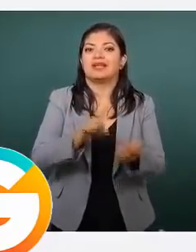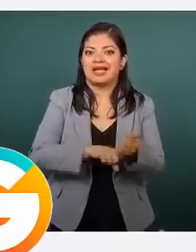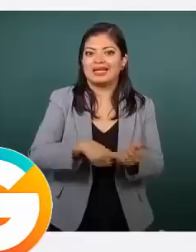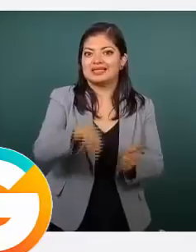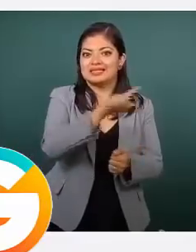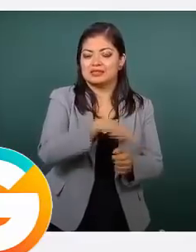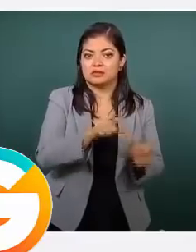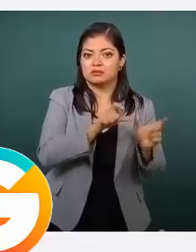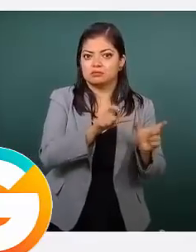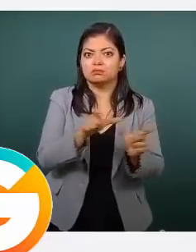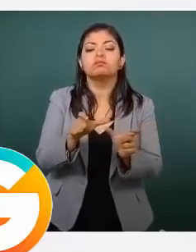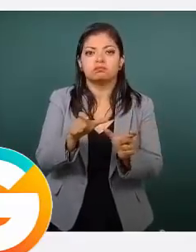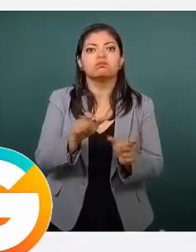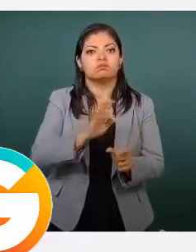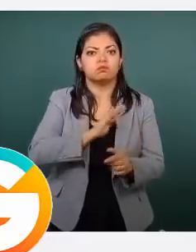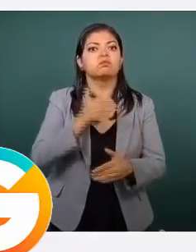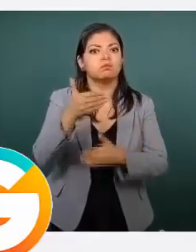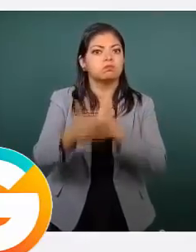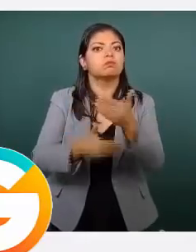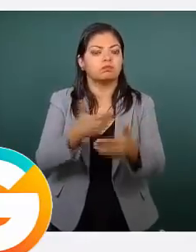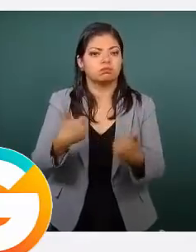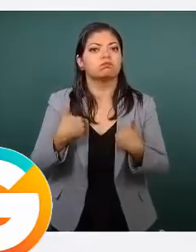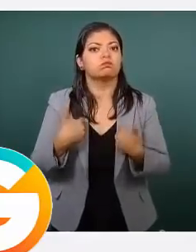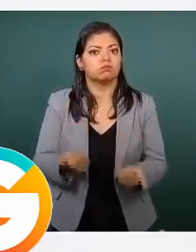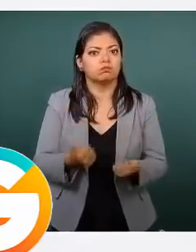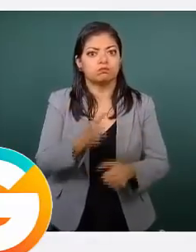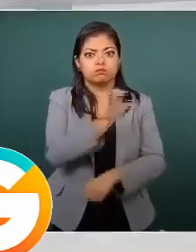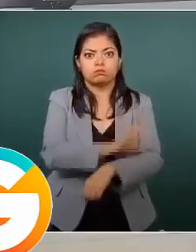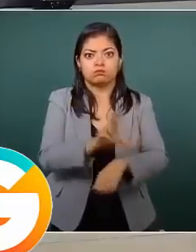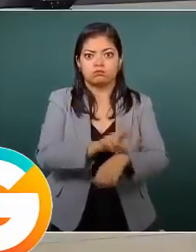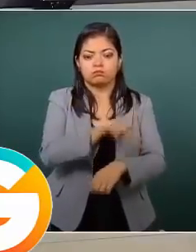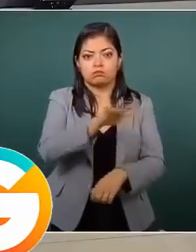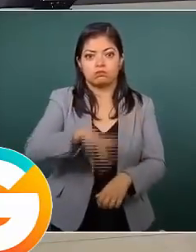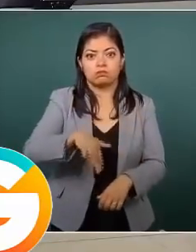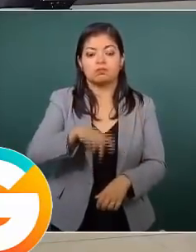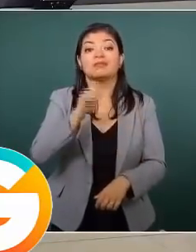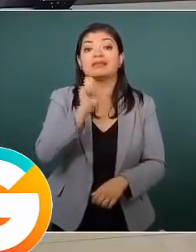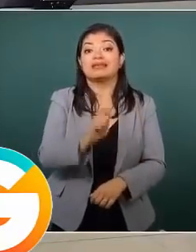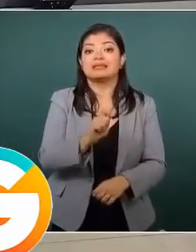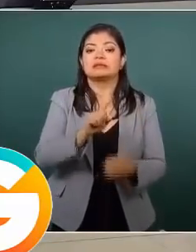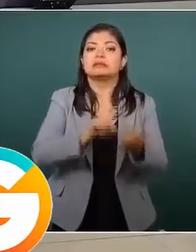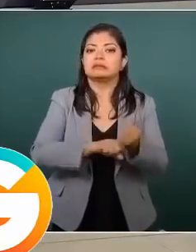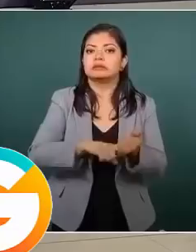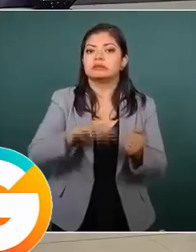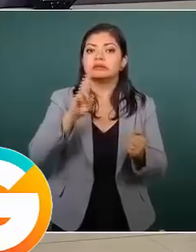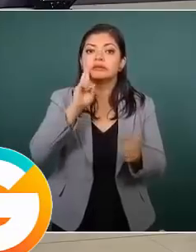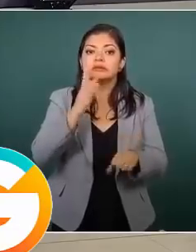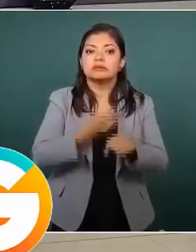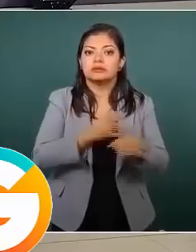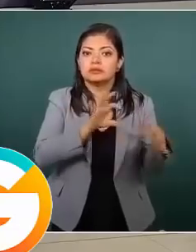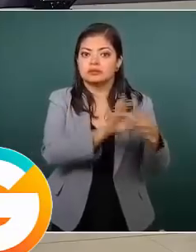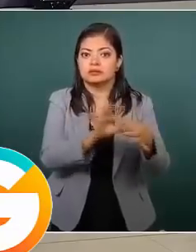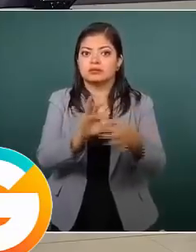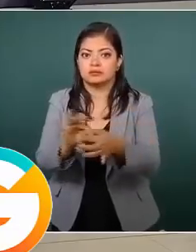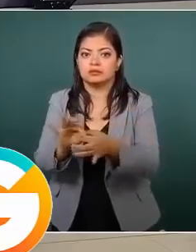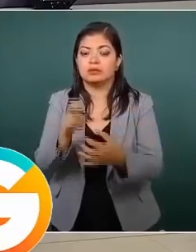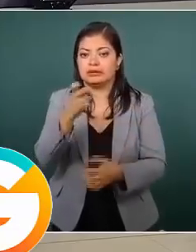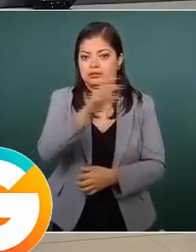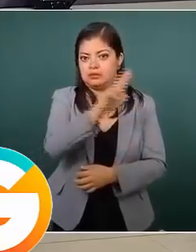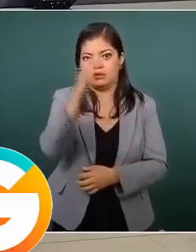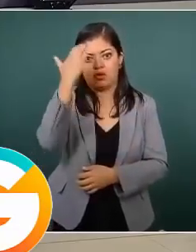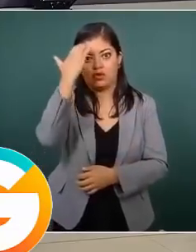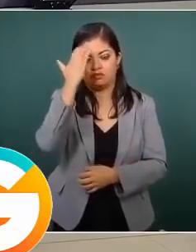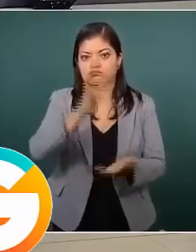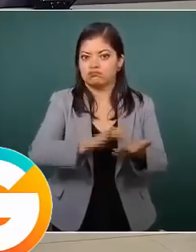sido efectivo, que hemos podido encontrar un espacio de entendimiento, como bien lo dijo, al margen de las agendas políticas. En eso, mi reconocimiento y mi